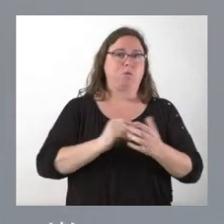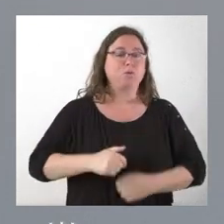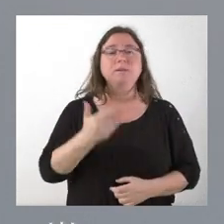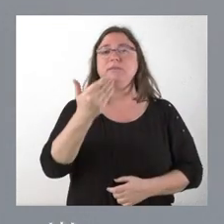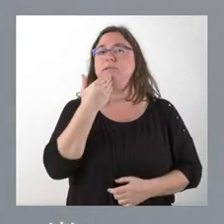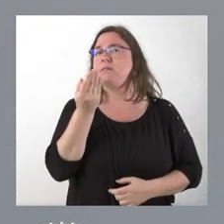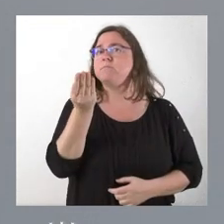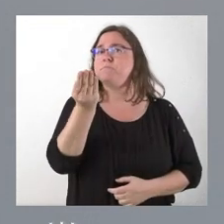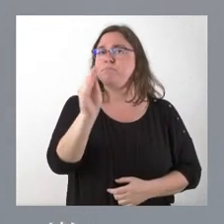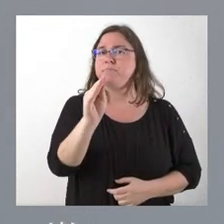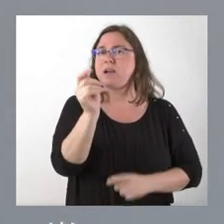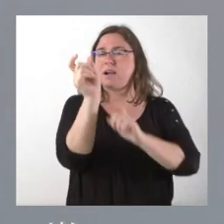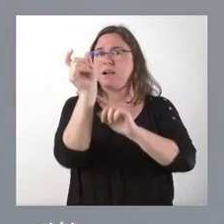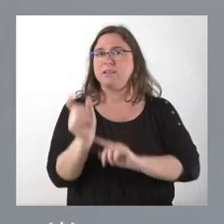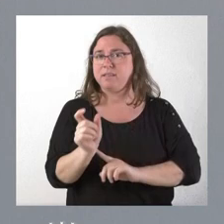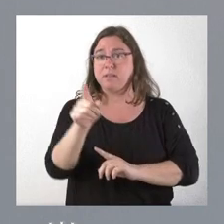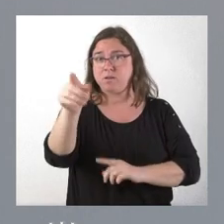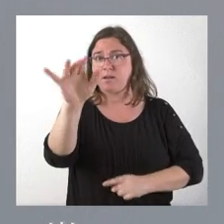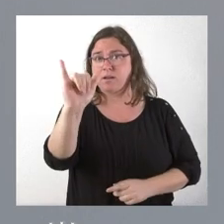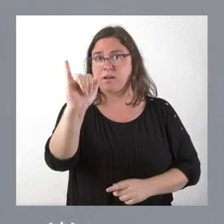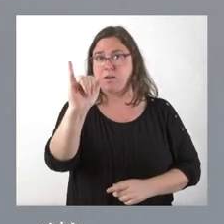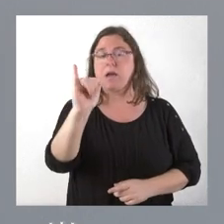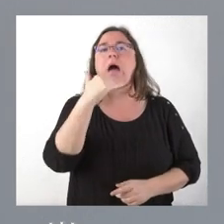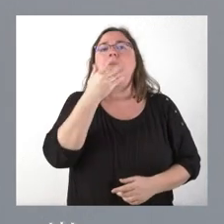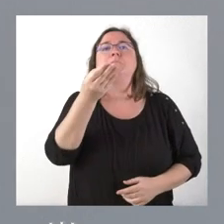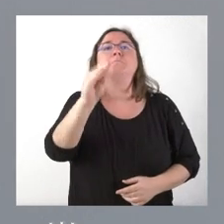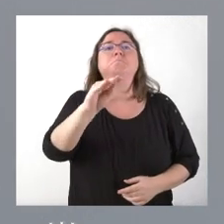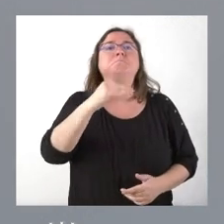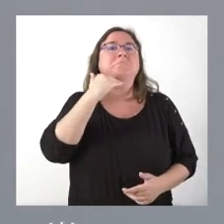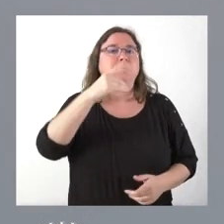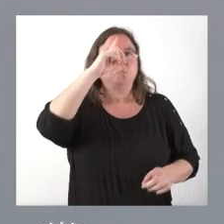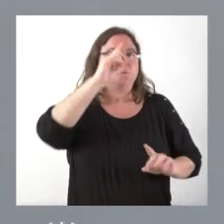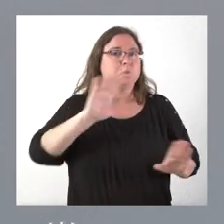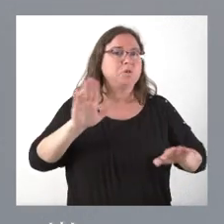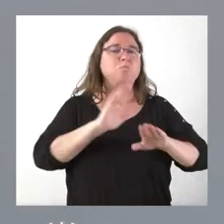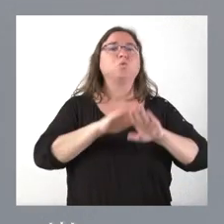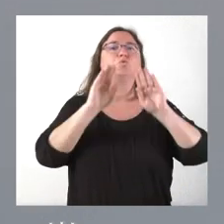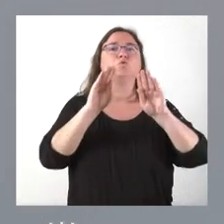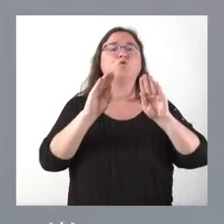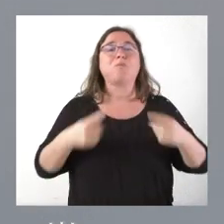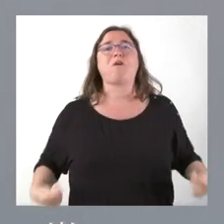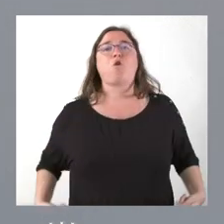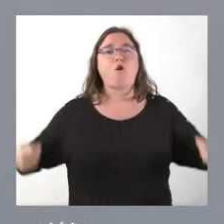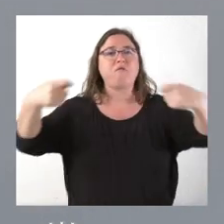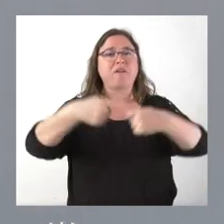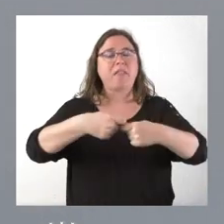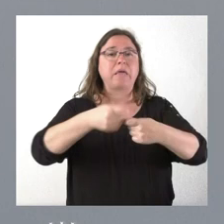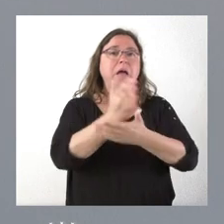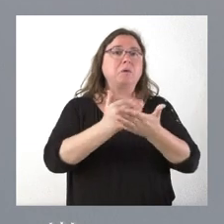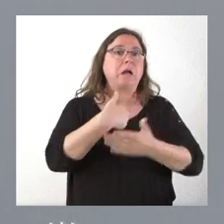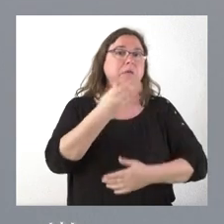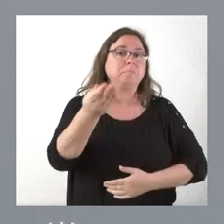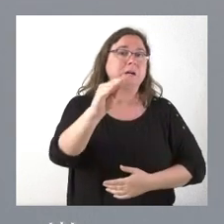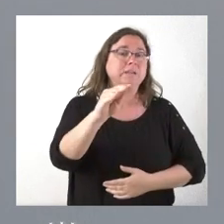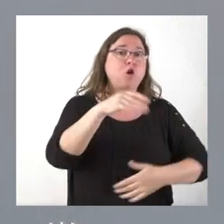cantidades que yo he señalado se ven incrementadas de alguna manera como consecuencia de esa cofinanciación autonómica a